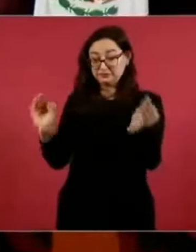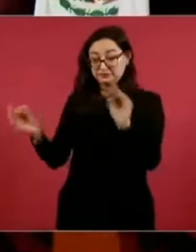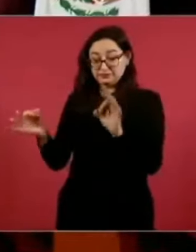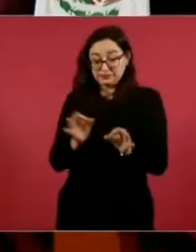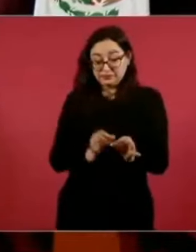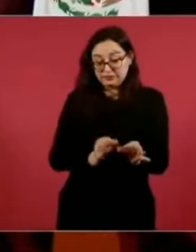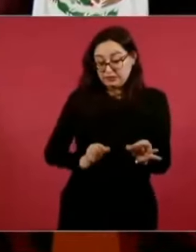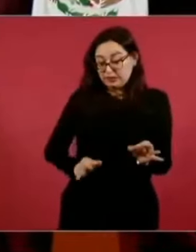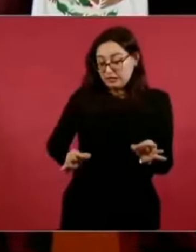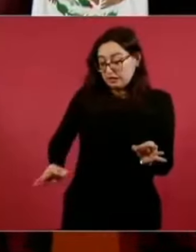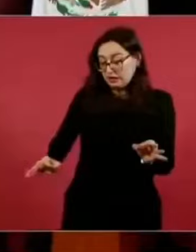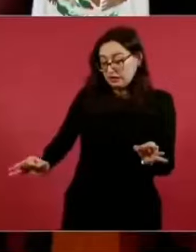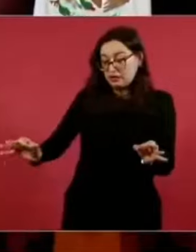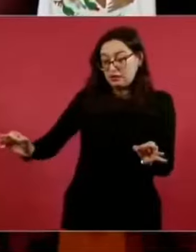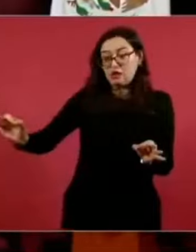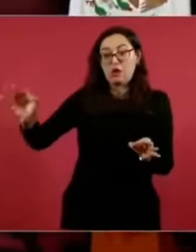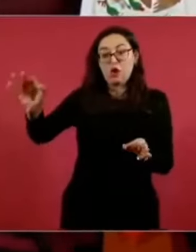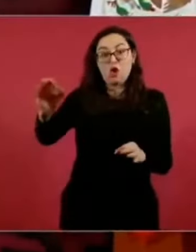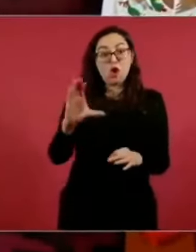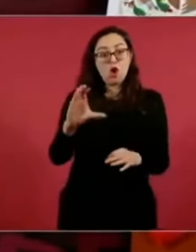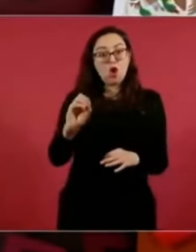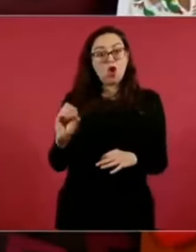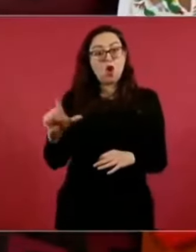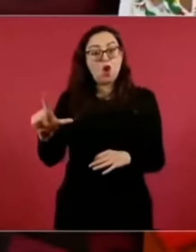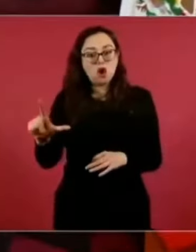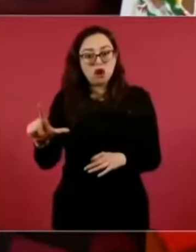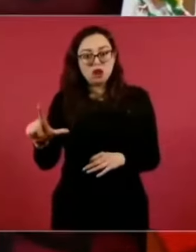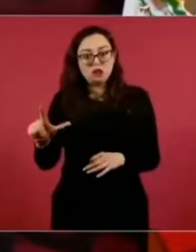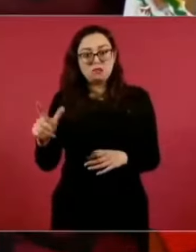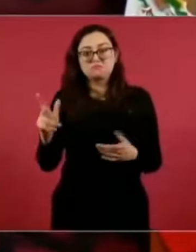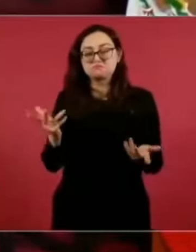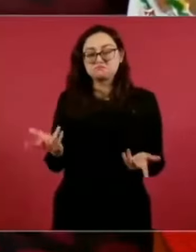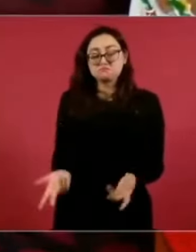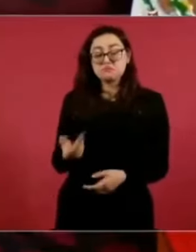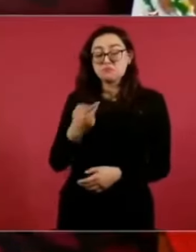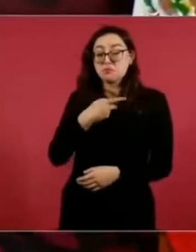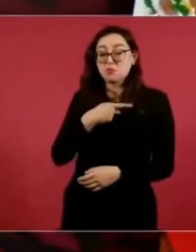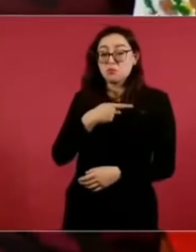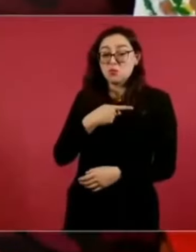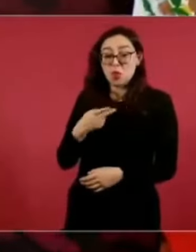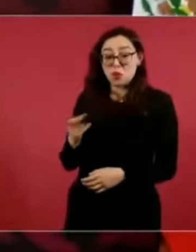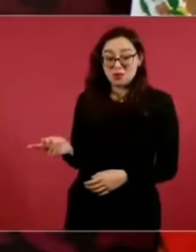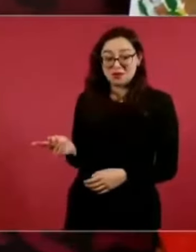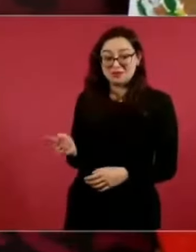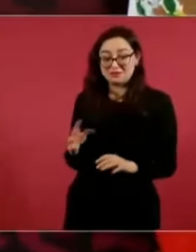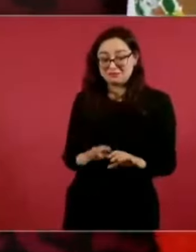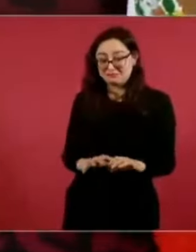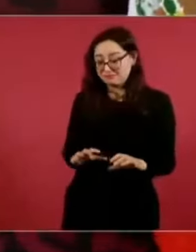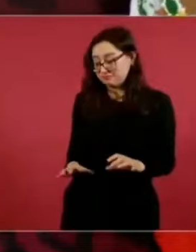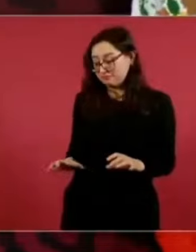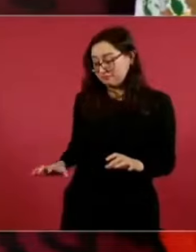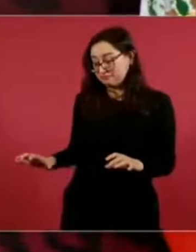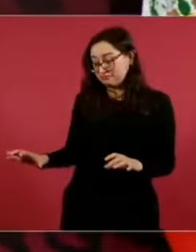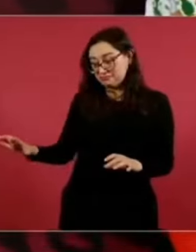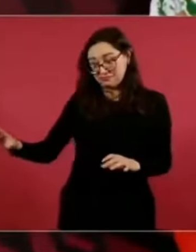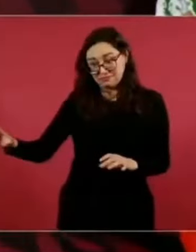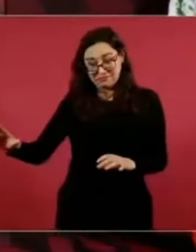estaban integradas, porque cuando hablamos de Chapultepec siempre pensamos en las lomas,